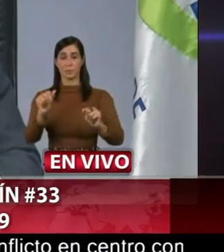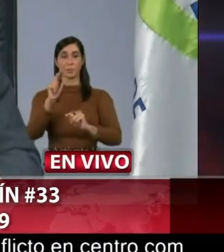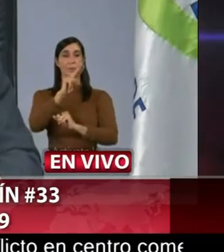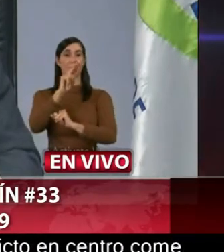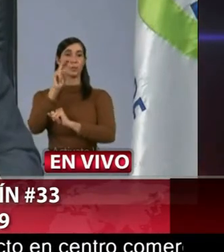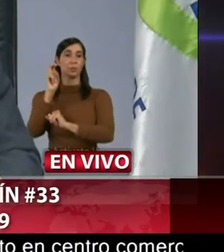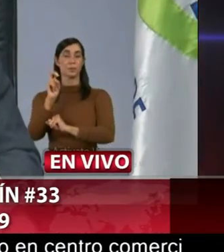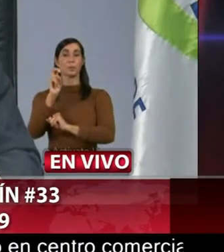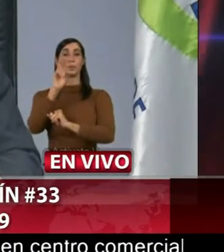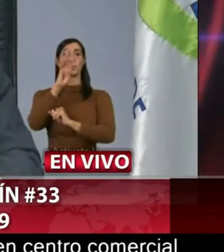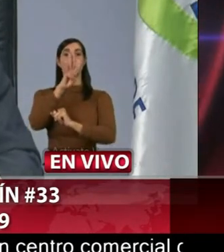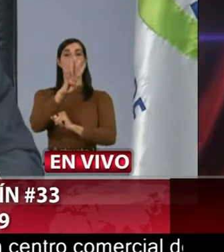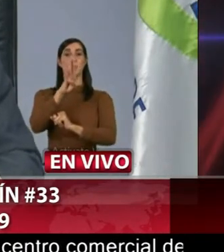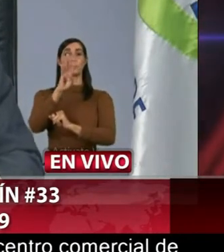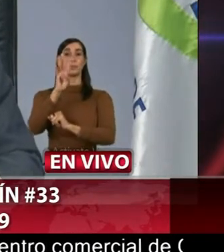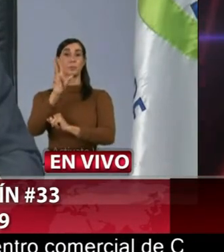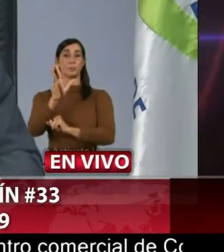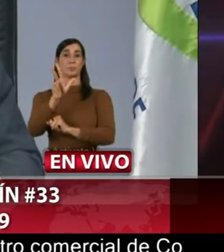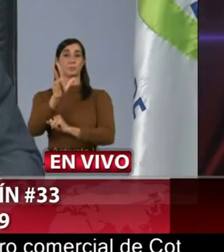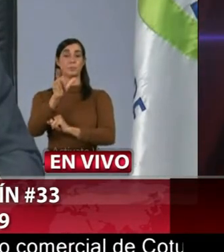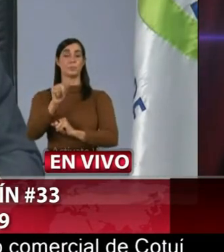243.